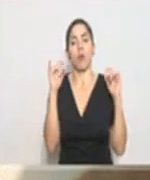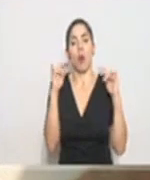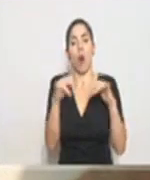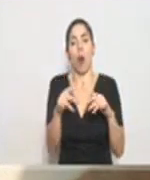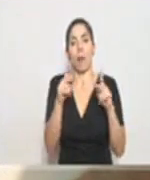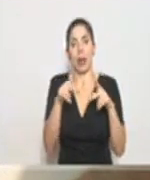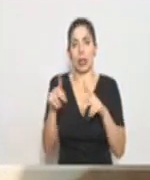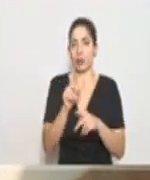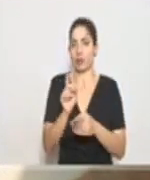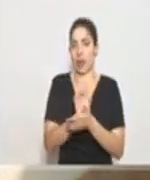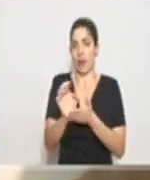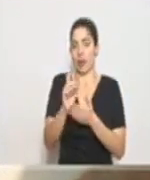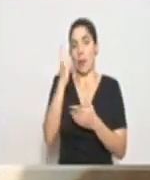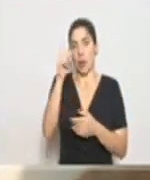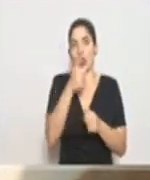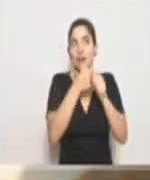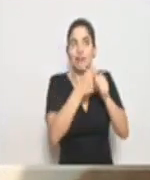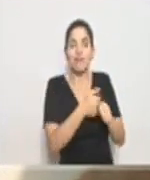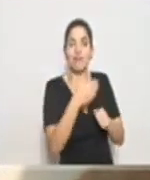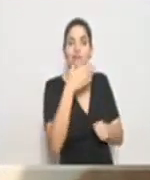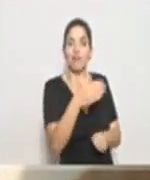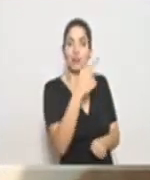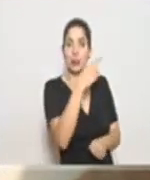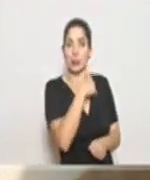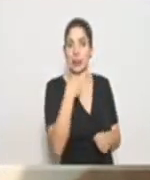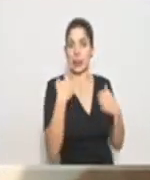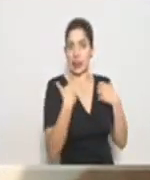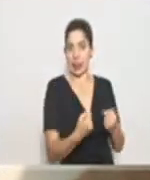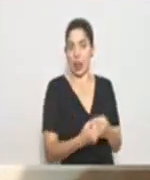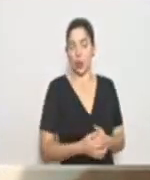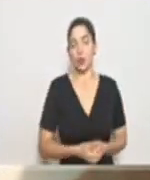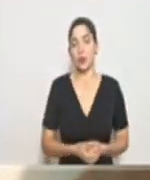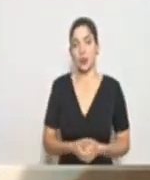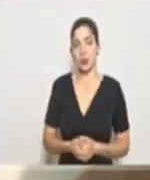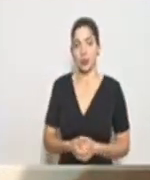cumpliendo con todas las recomendaciones que ha emitido el Ministerio de Salud.